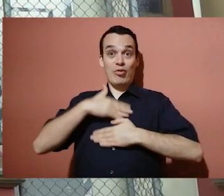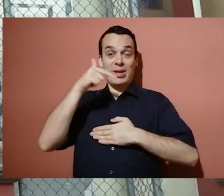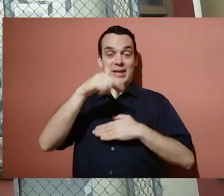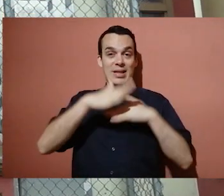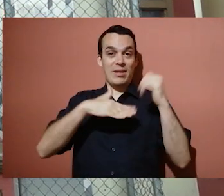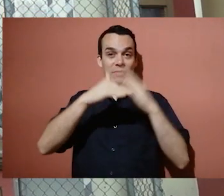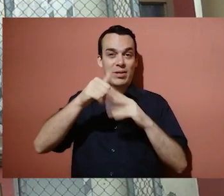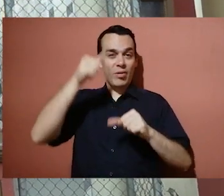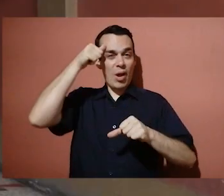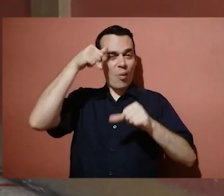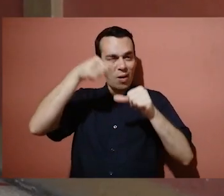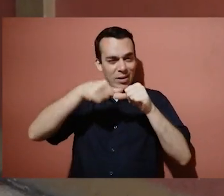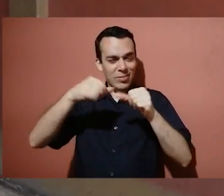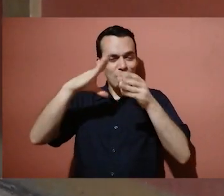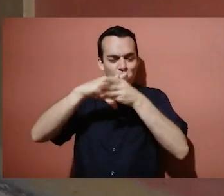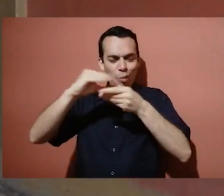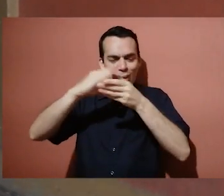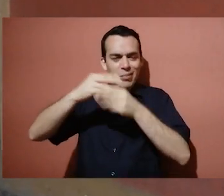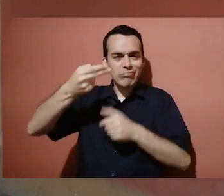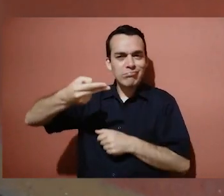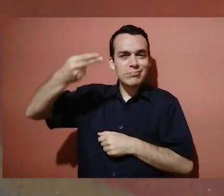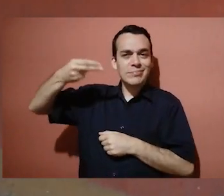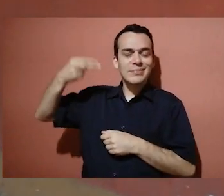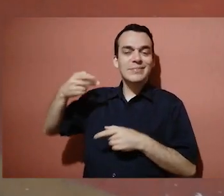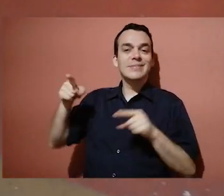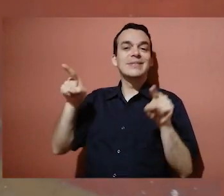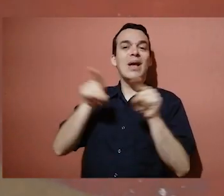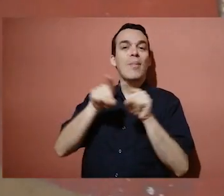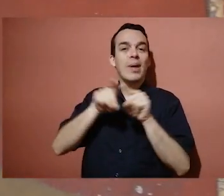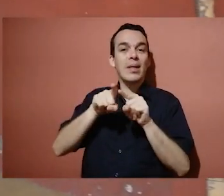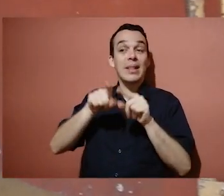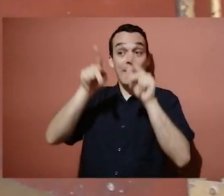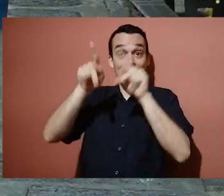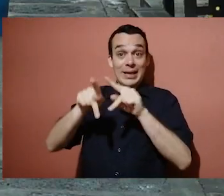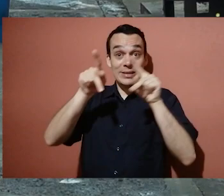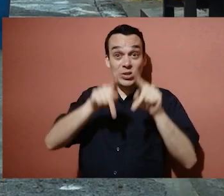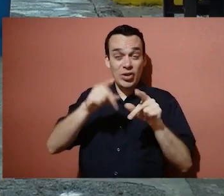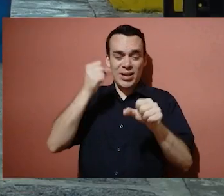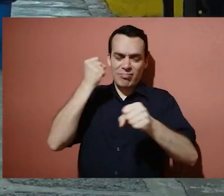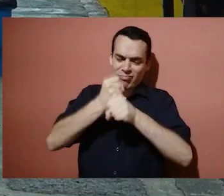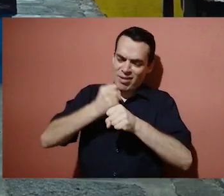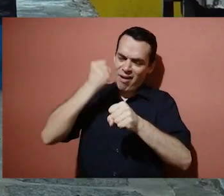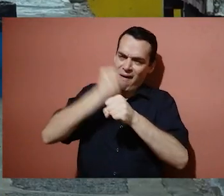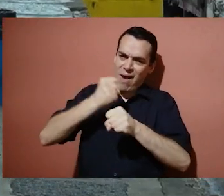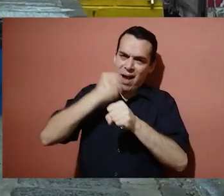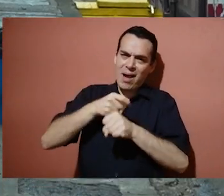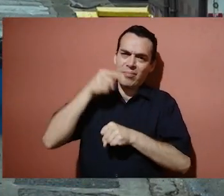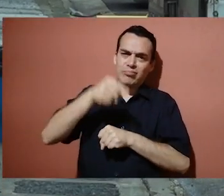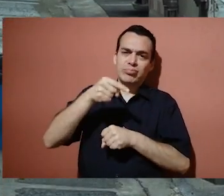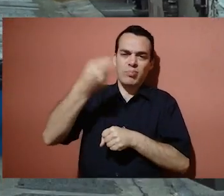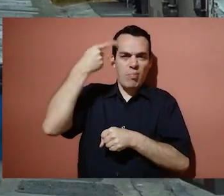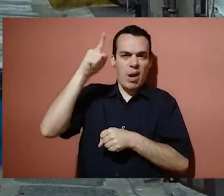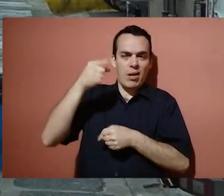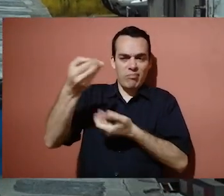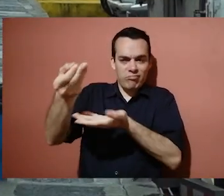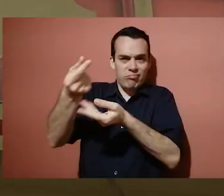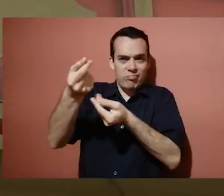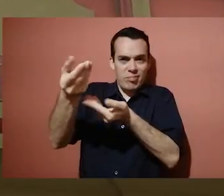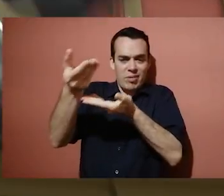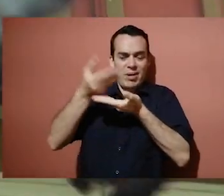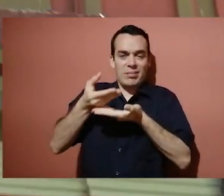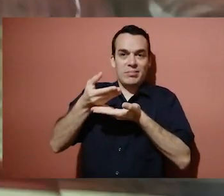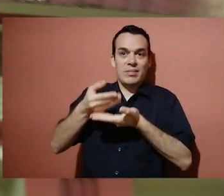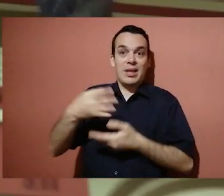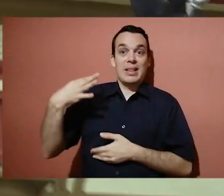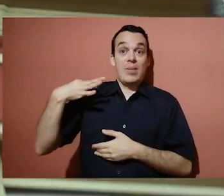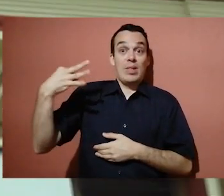edificio lleno de recuerdos, anécdotas y sobre todo de mucha gente trabajadora que aquí se gana el sustento.